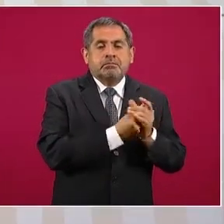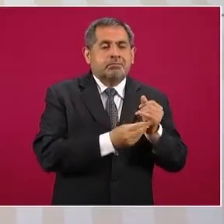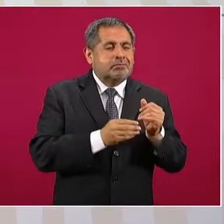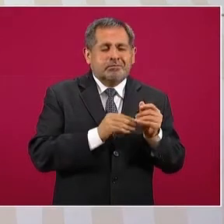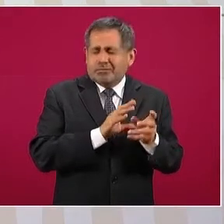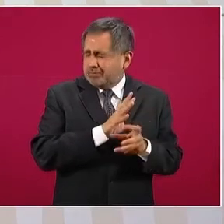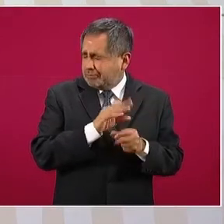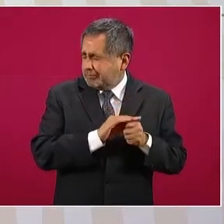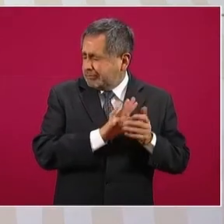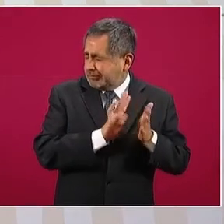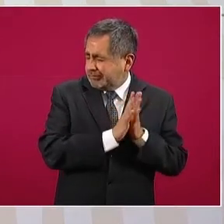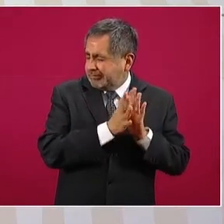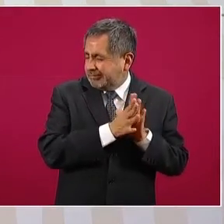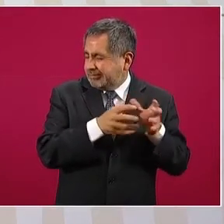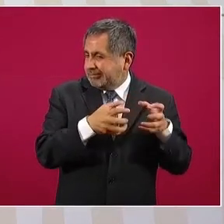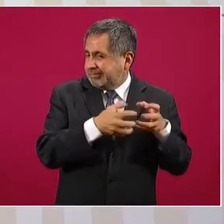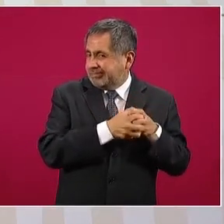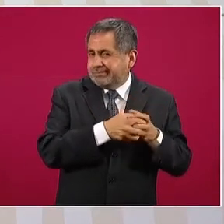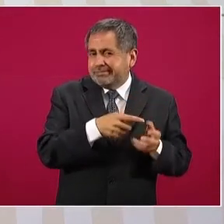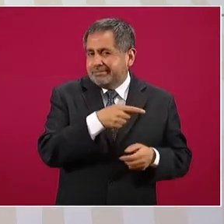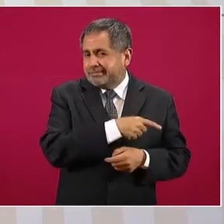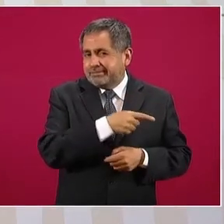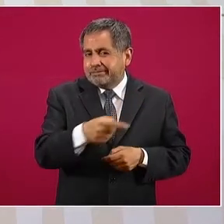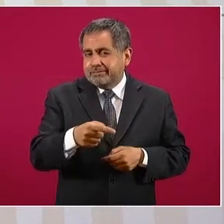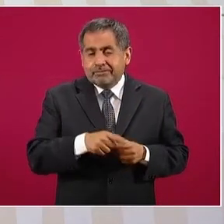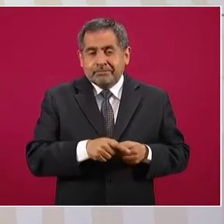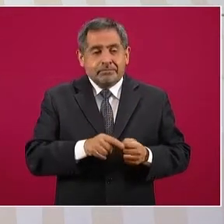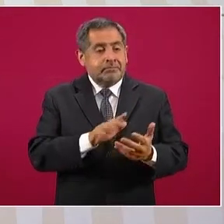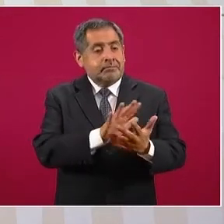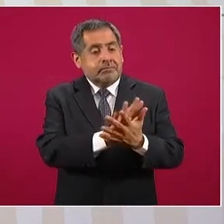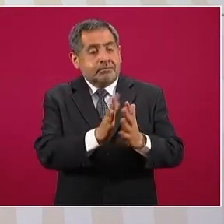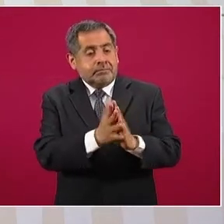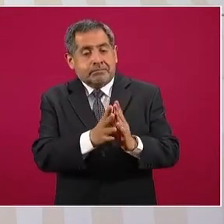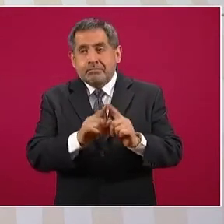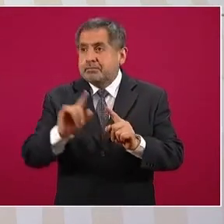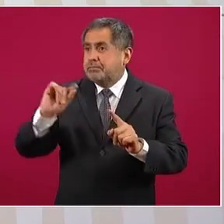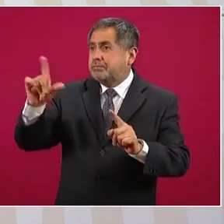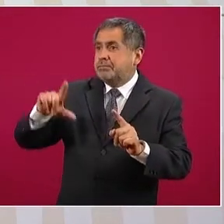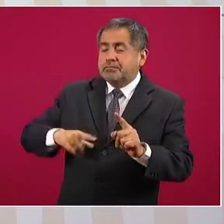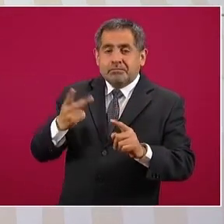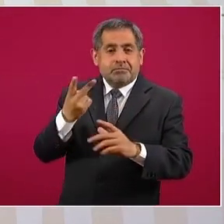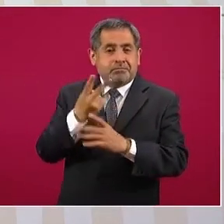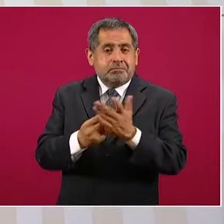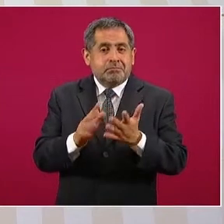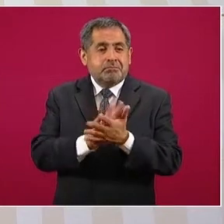total entre delincuencia y autoridades.